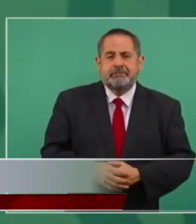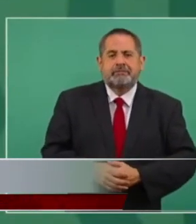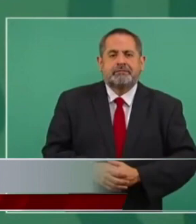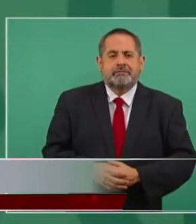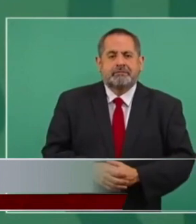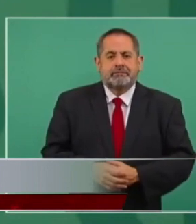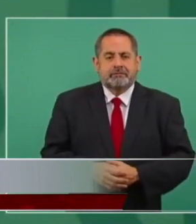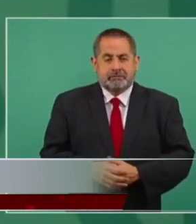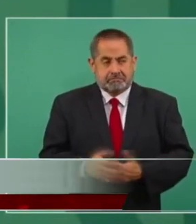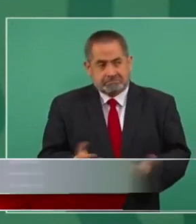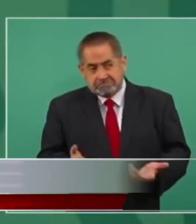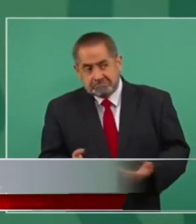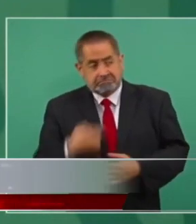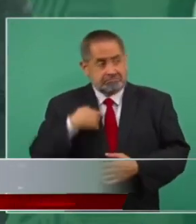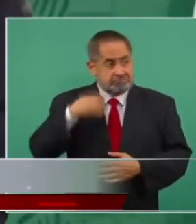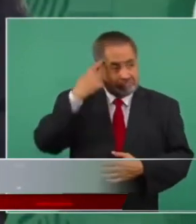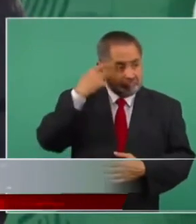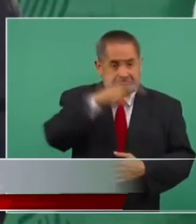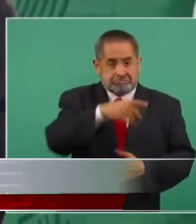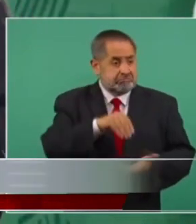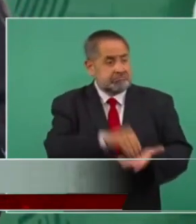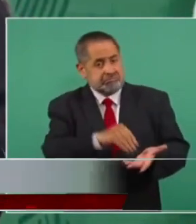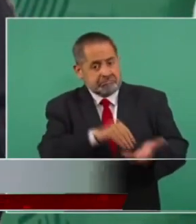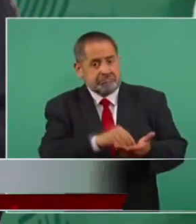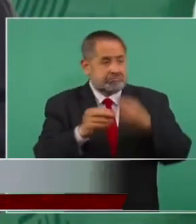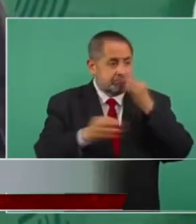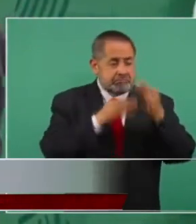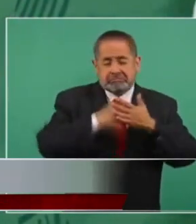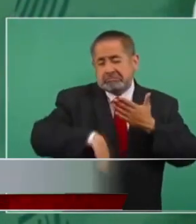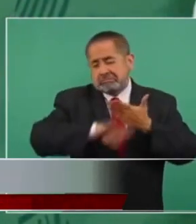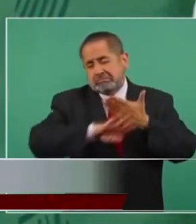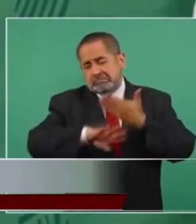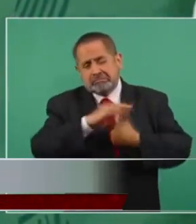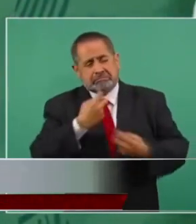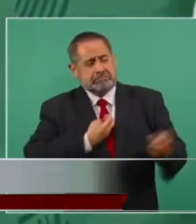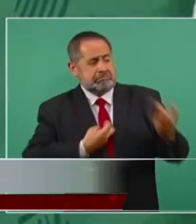¿van a seguir con la guerra sucia?